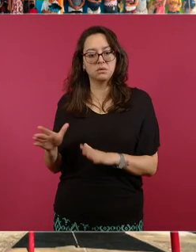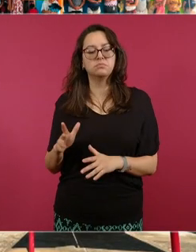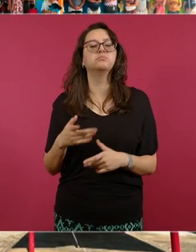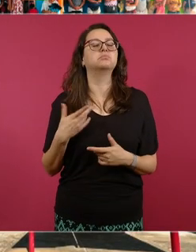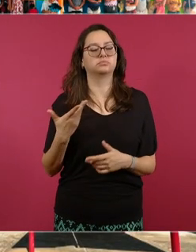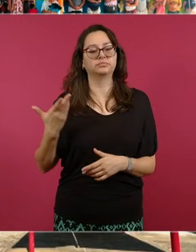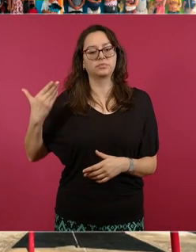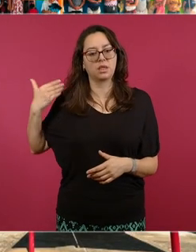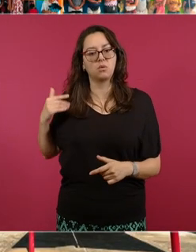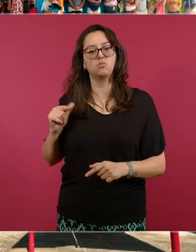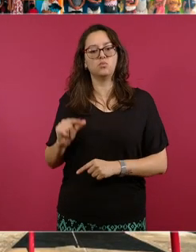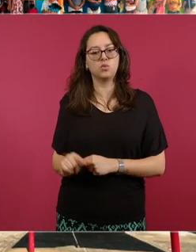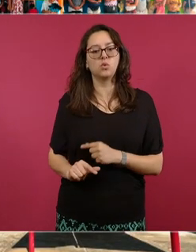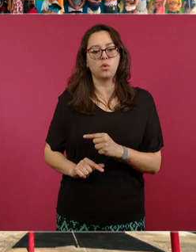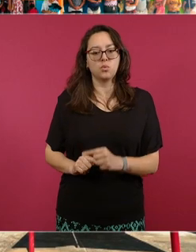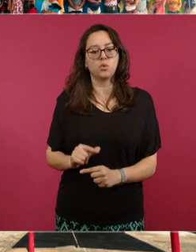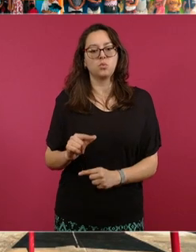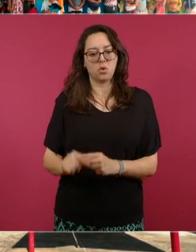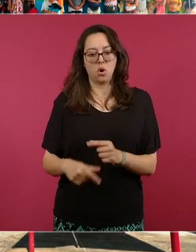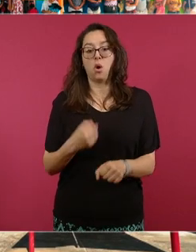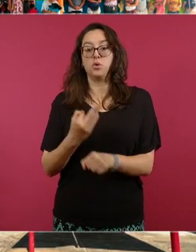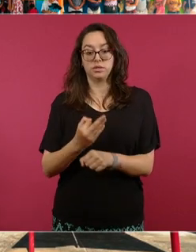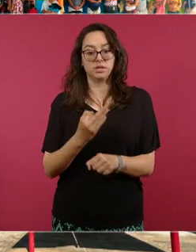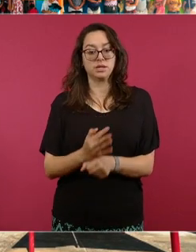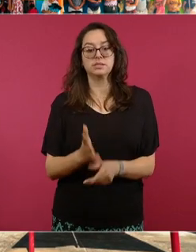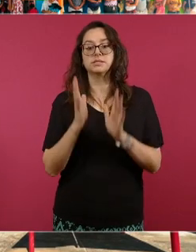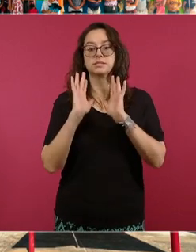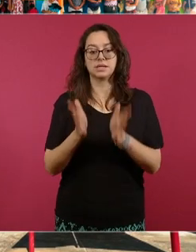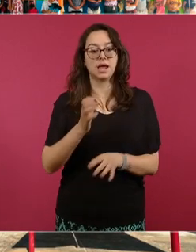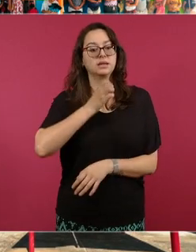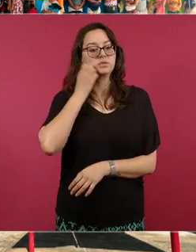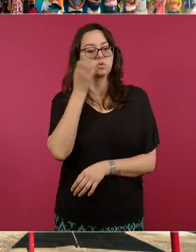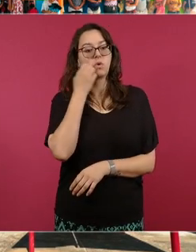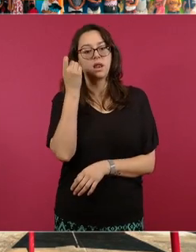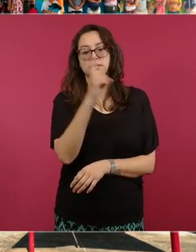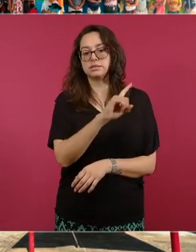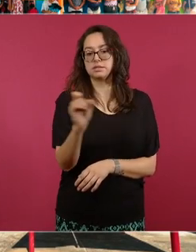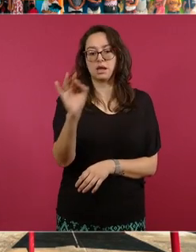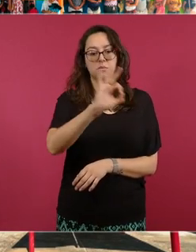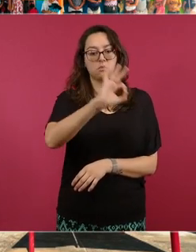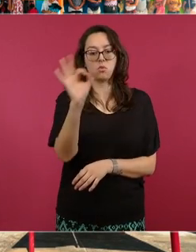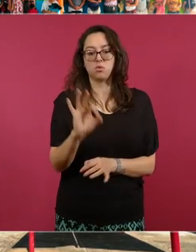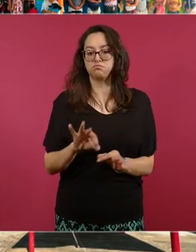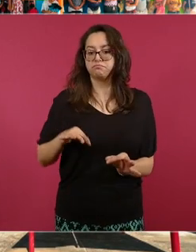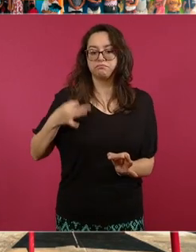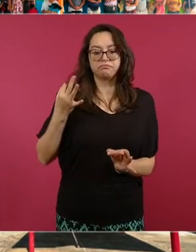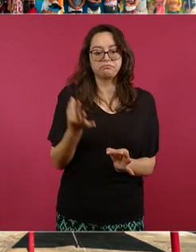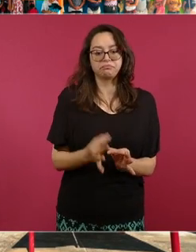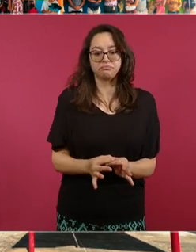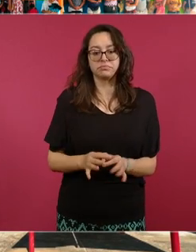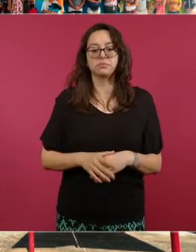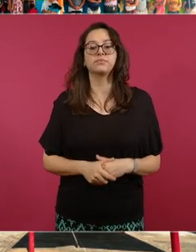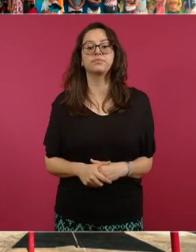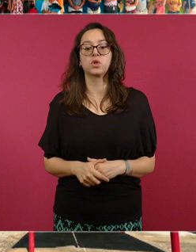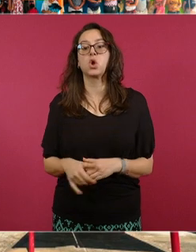paulatina y el 100 por ciento de las escuelas ya están en actividades. 928